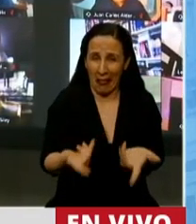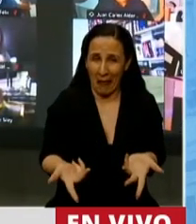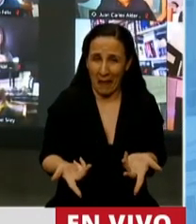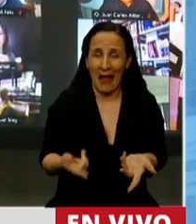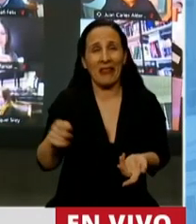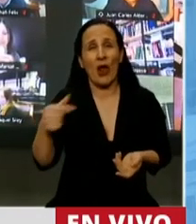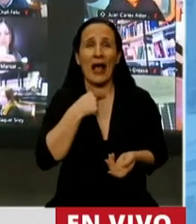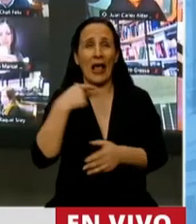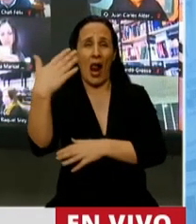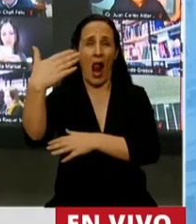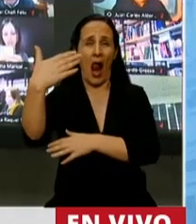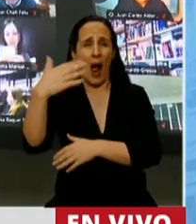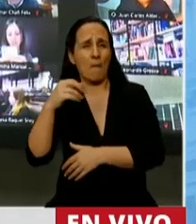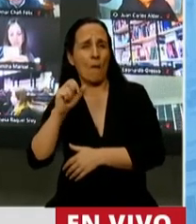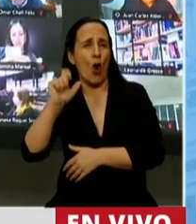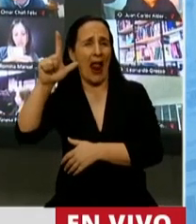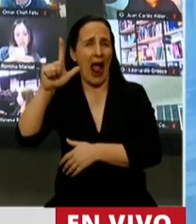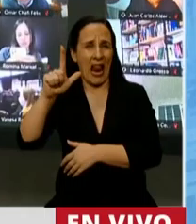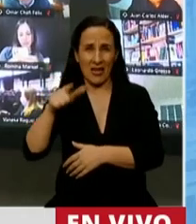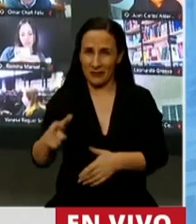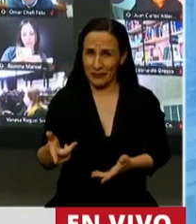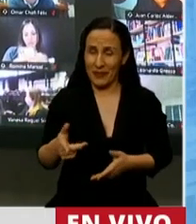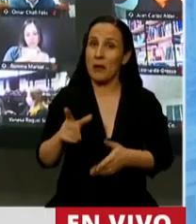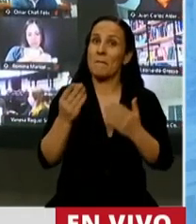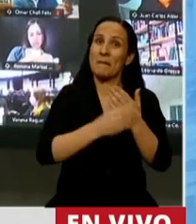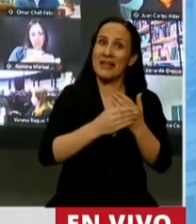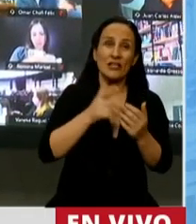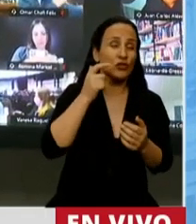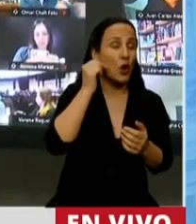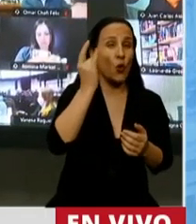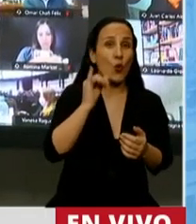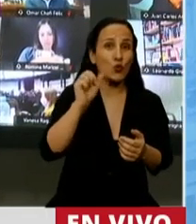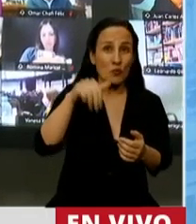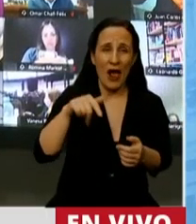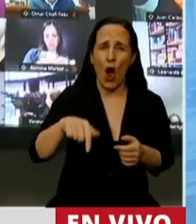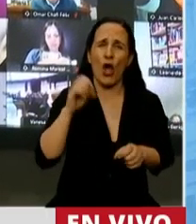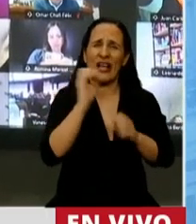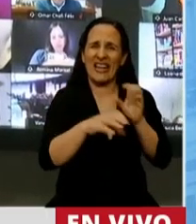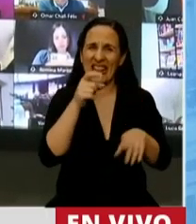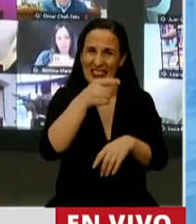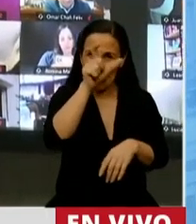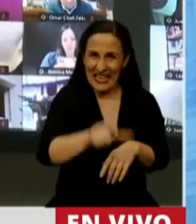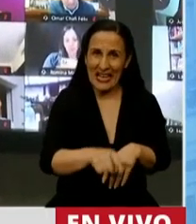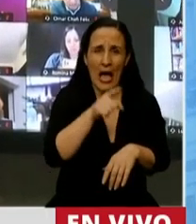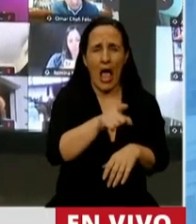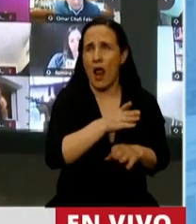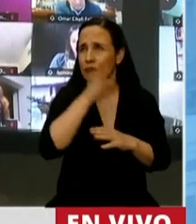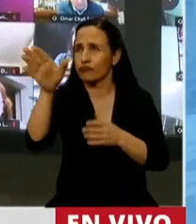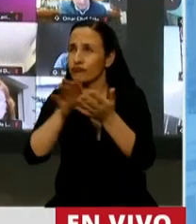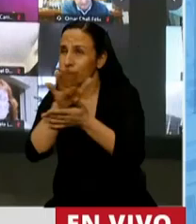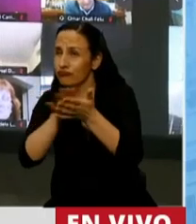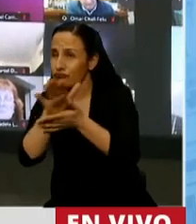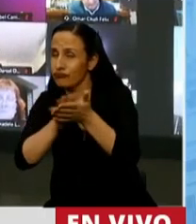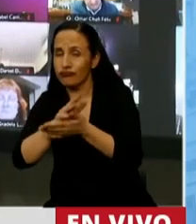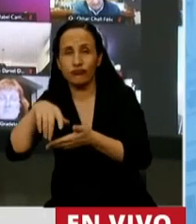y lo hemos demostrado. Negociando la deuda. La deuda asquerosa y espantosa que tomó Macri. Además, se la fugaron